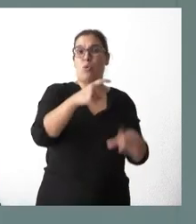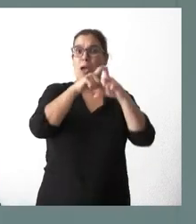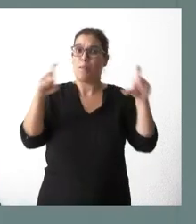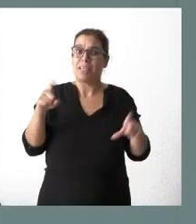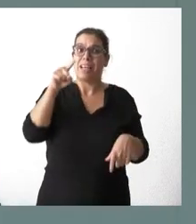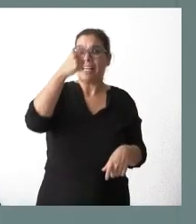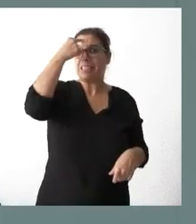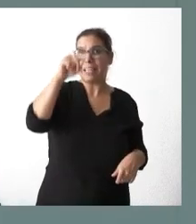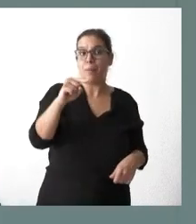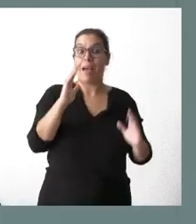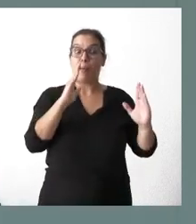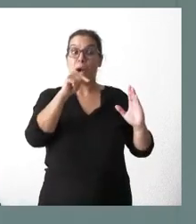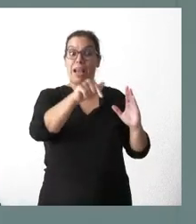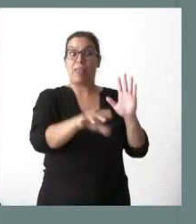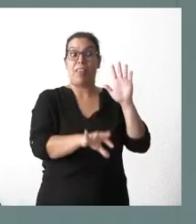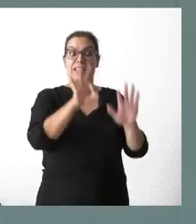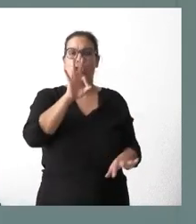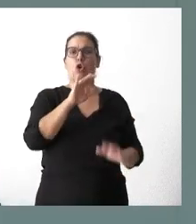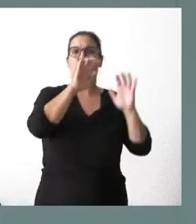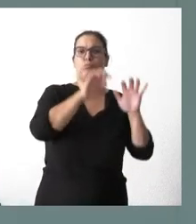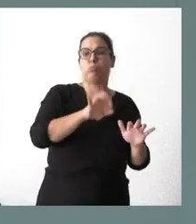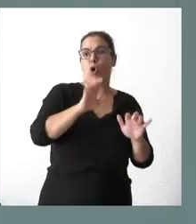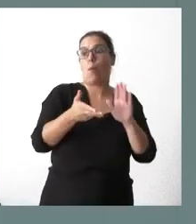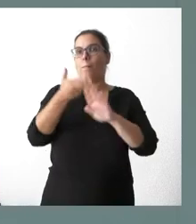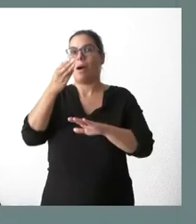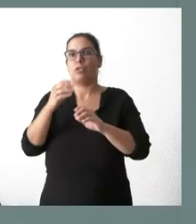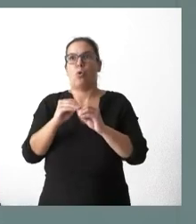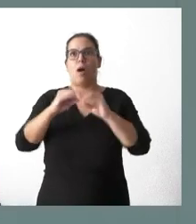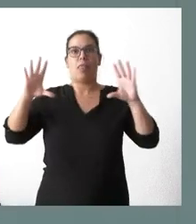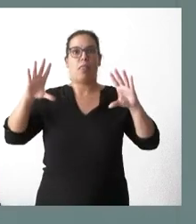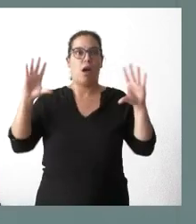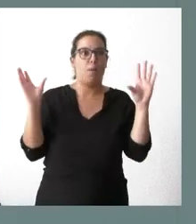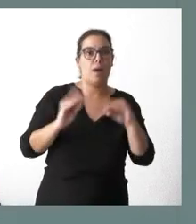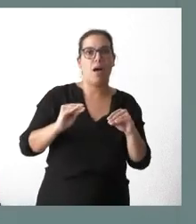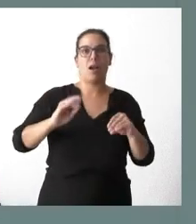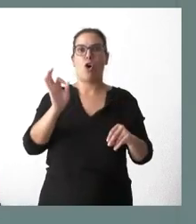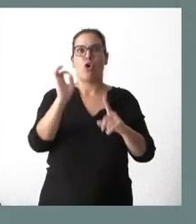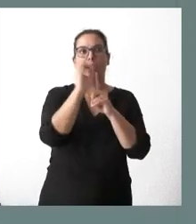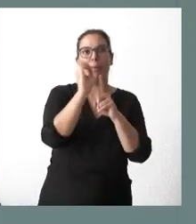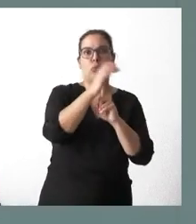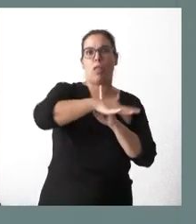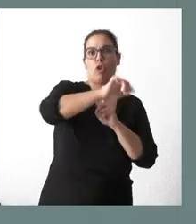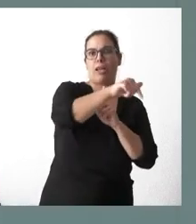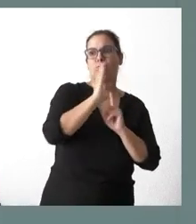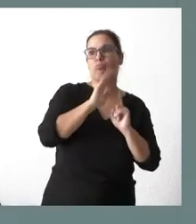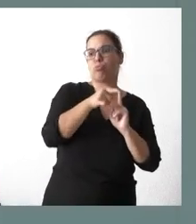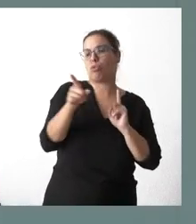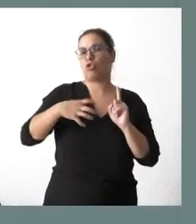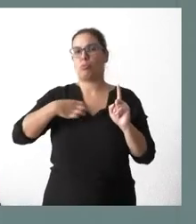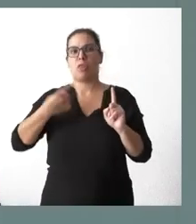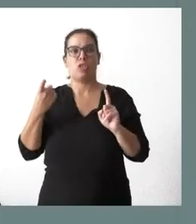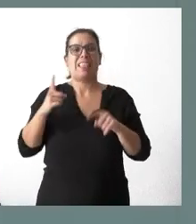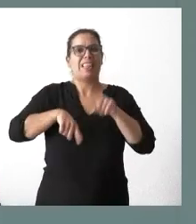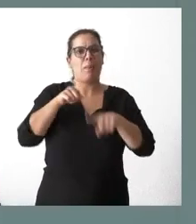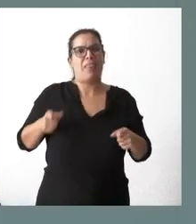cuándo, en momento determinado, si toma una decisión de encender un escaparate o de poner una temperatura en una zona, esto es eficaz desde el punto de vista de su